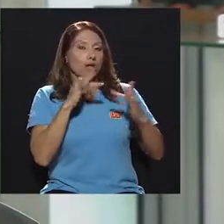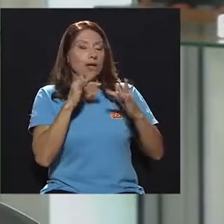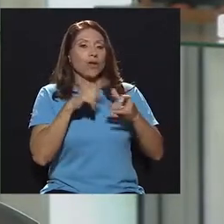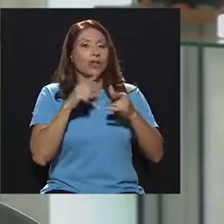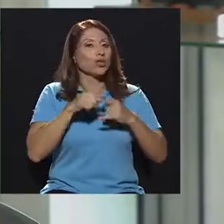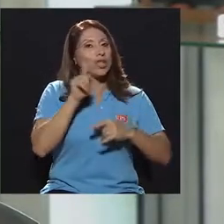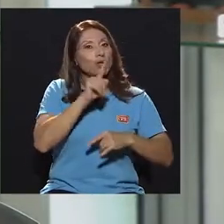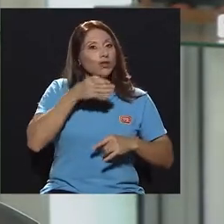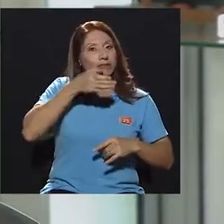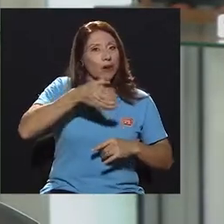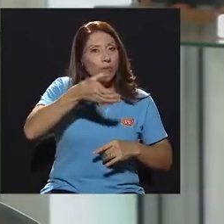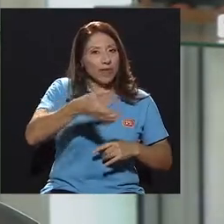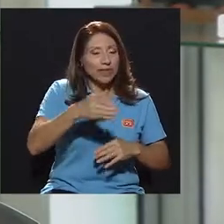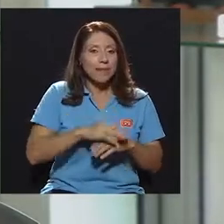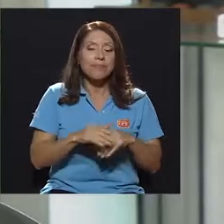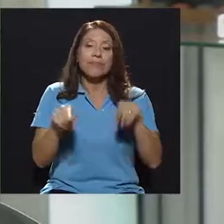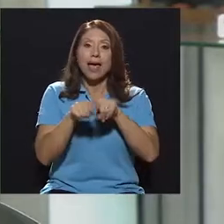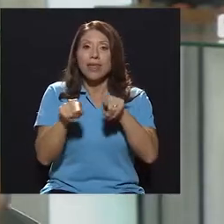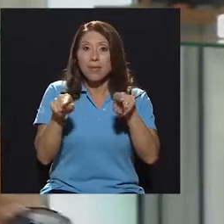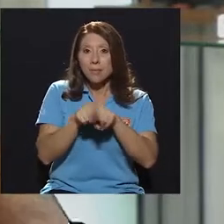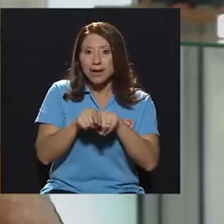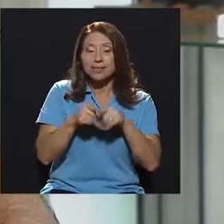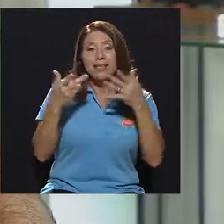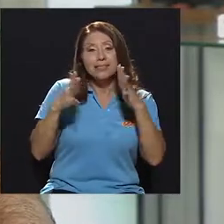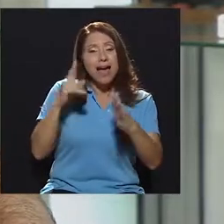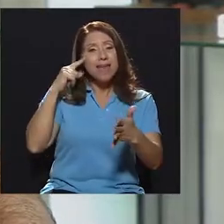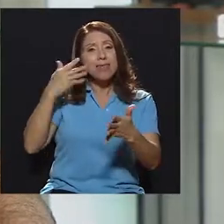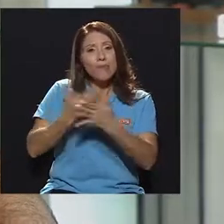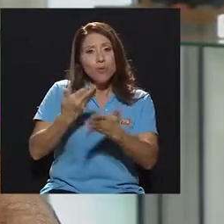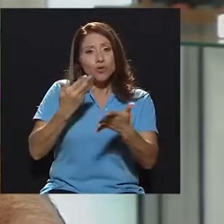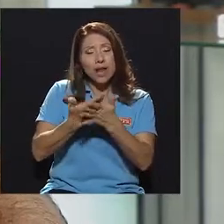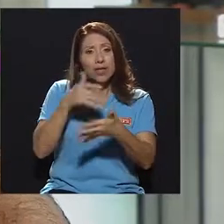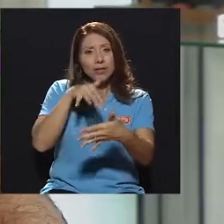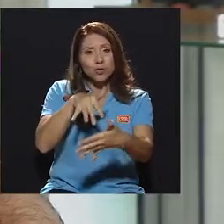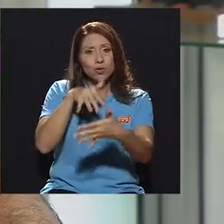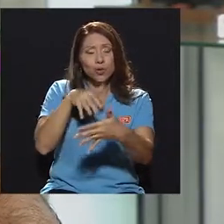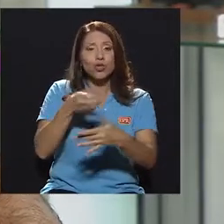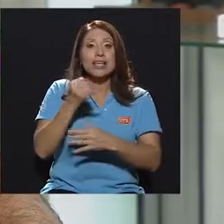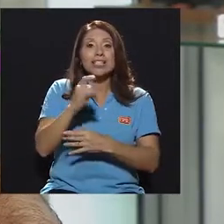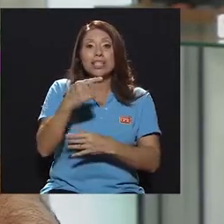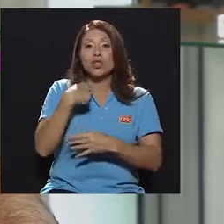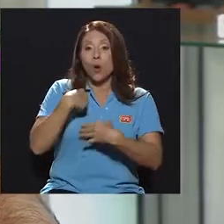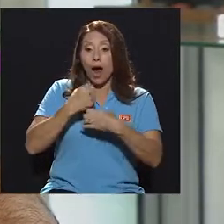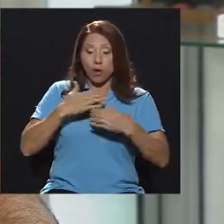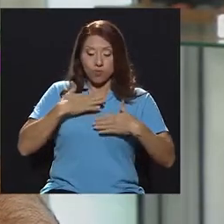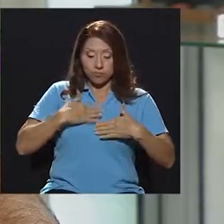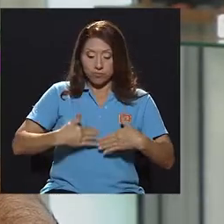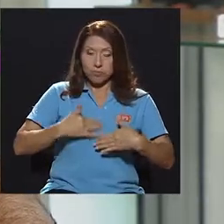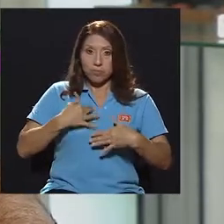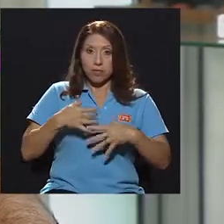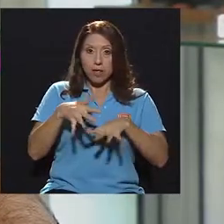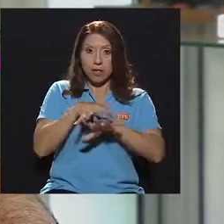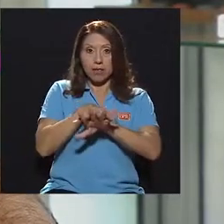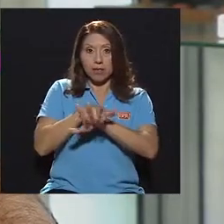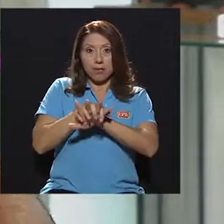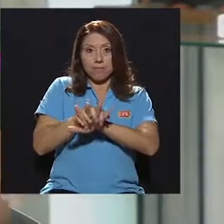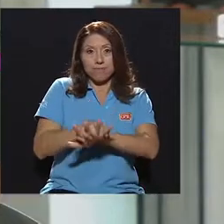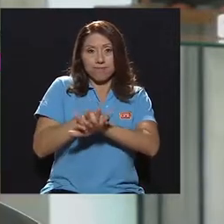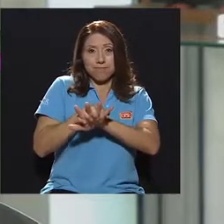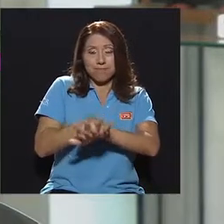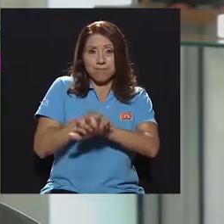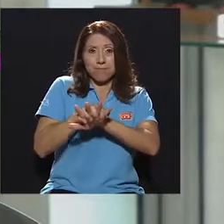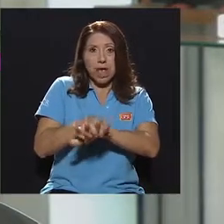momento. Entonces, no se recomienda. Además, estudios han demostrado de que si yo hago una compresión torácica adecuada,